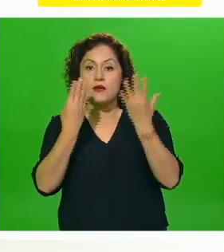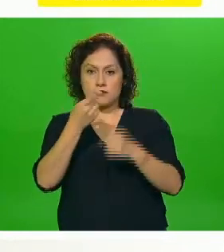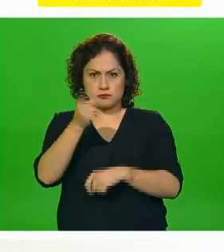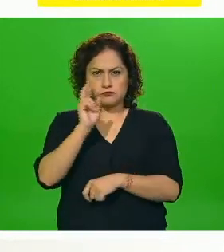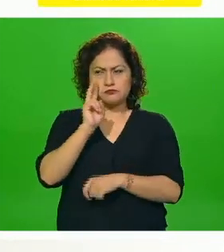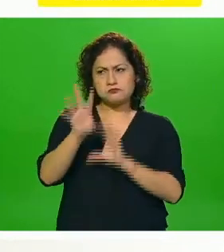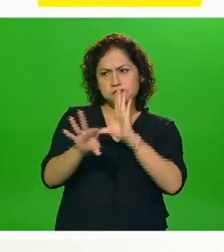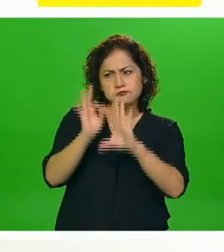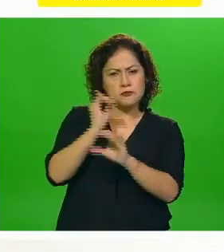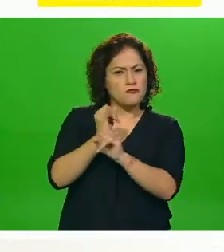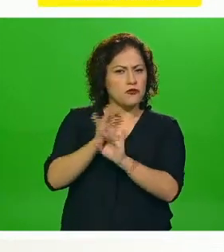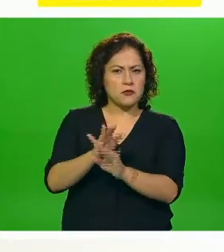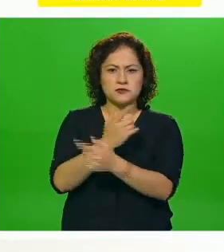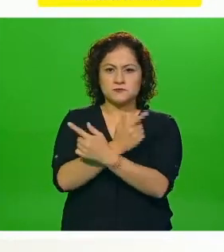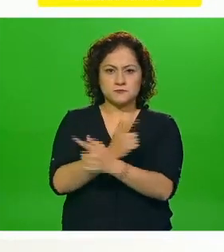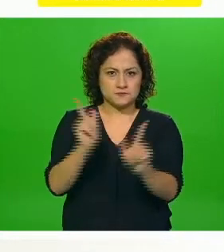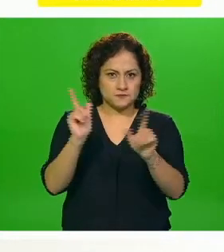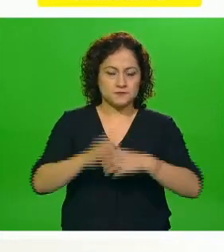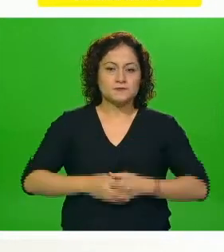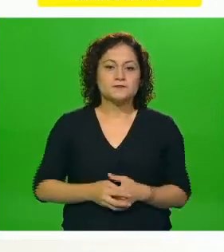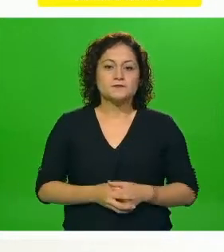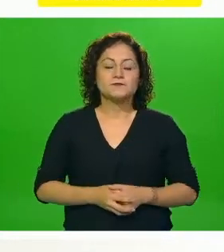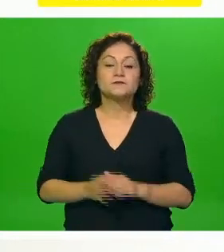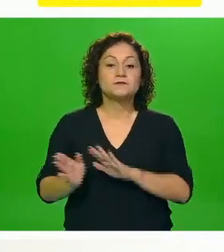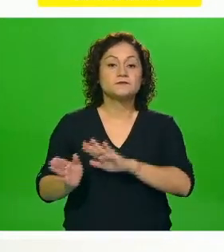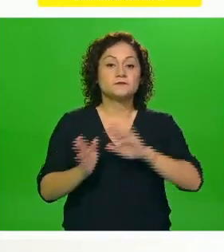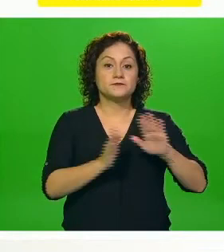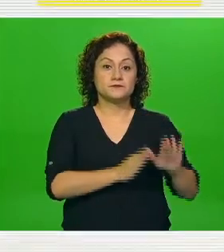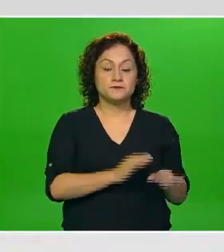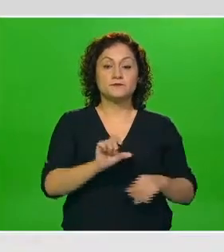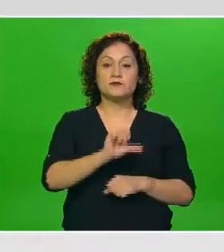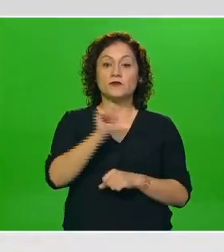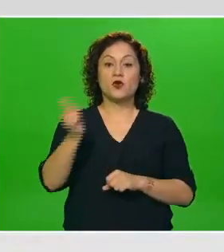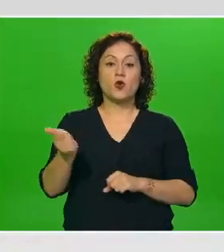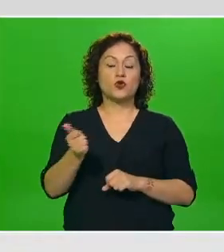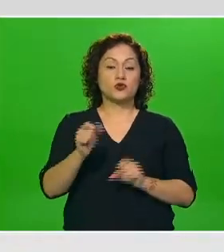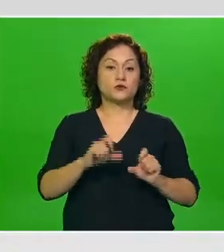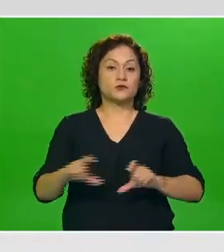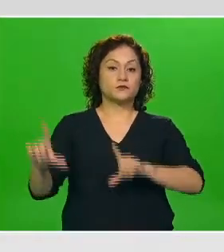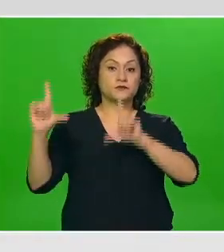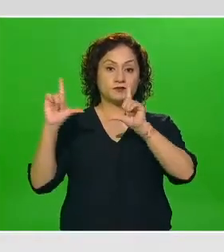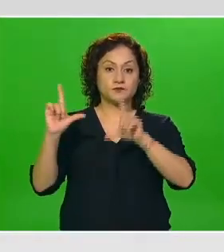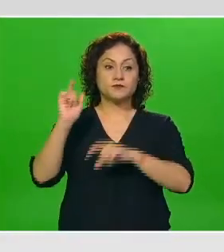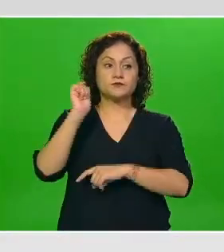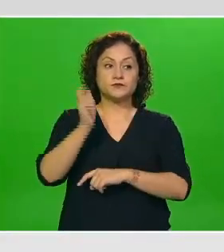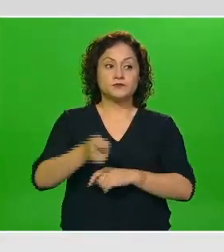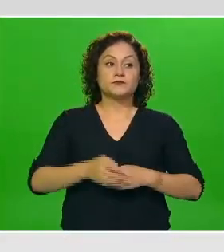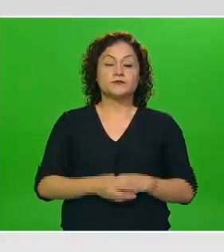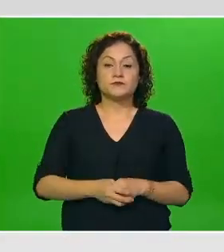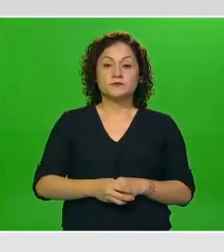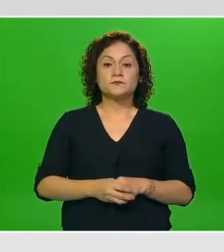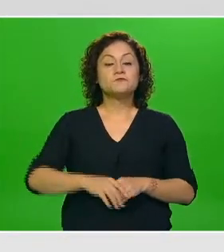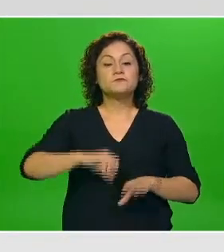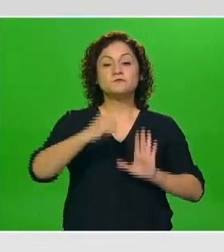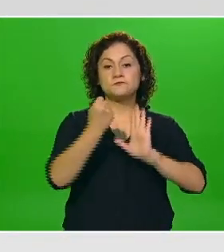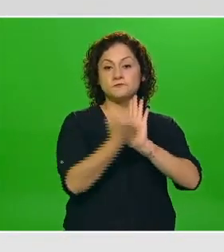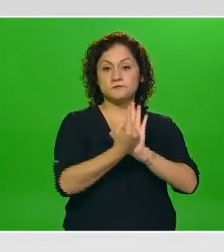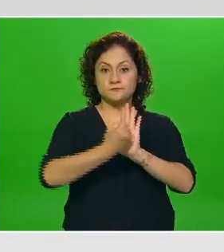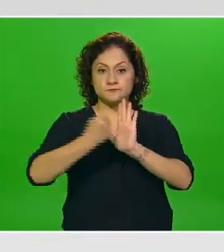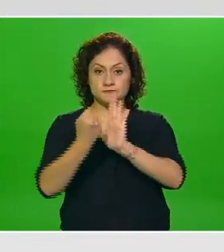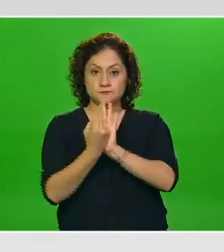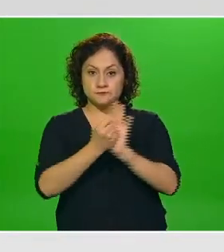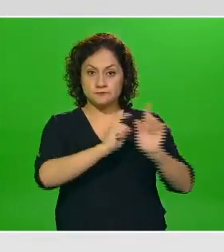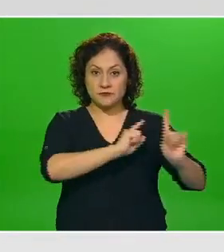información sin mayor problema pasamos entonces a la siguiente diapositiva en donde en función de las dosis que han estado arribando